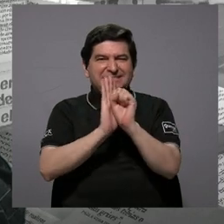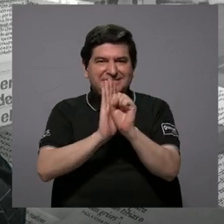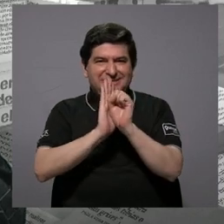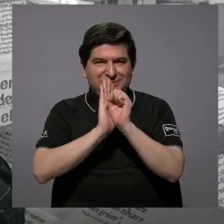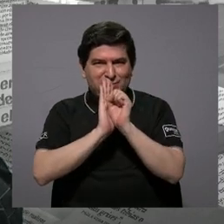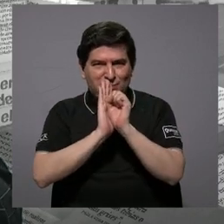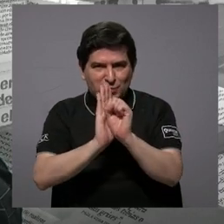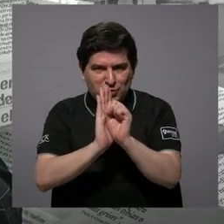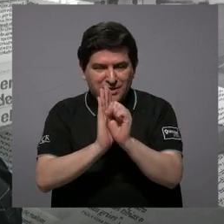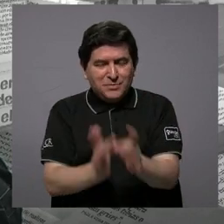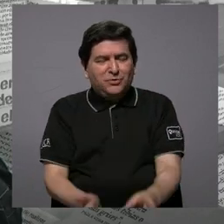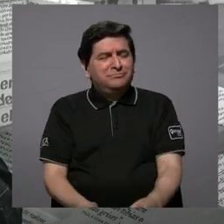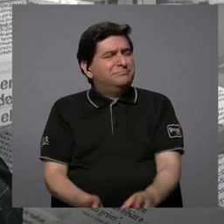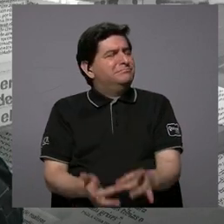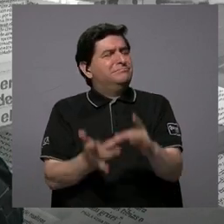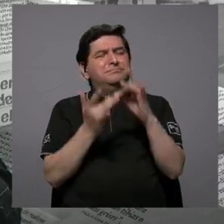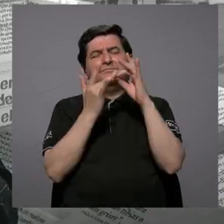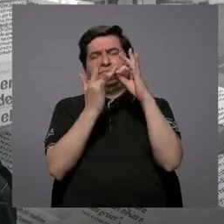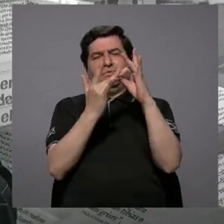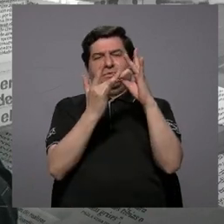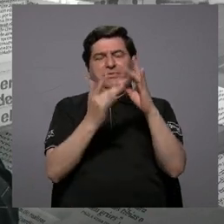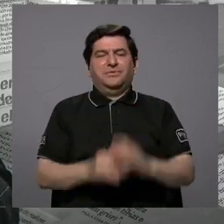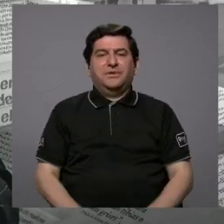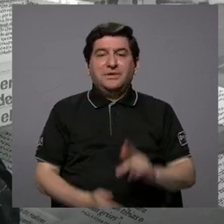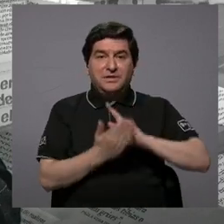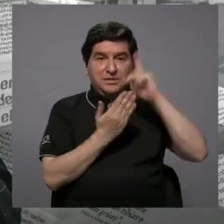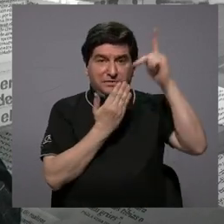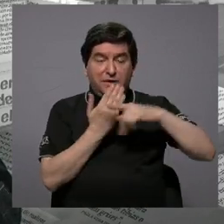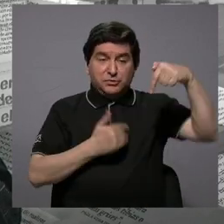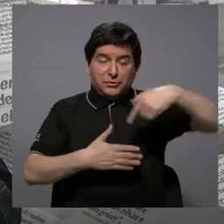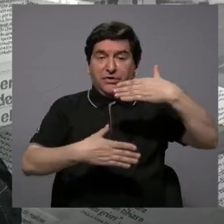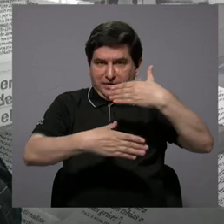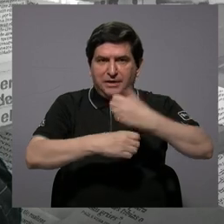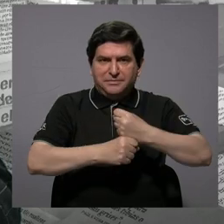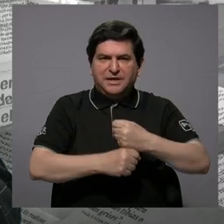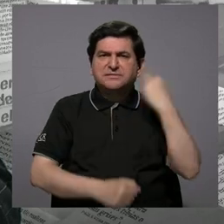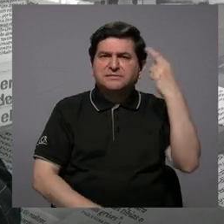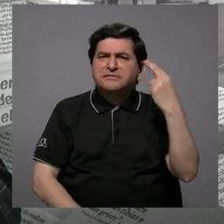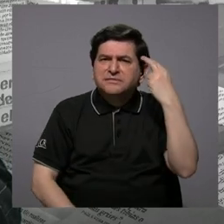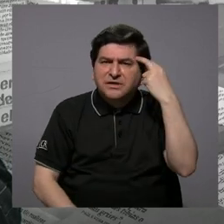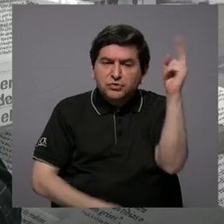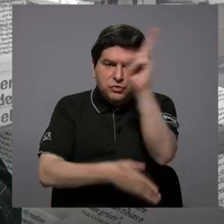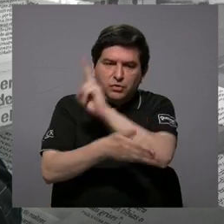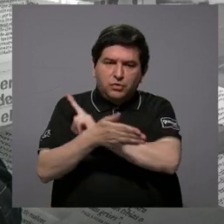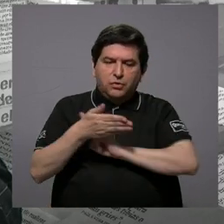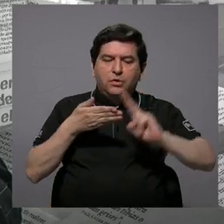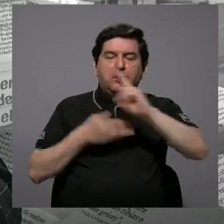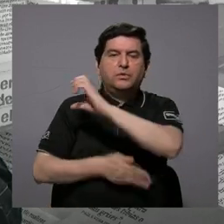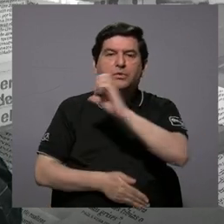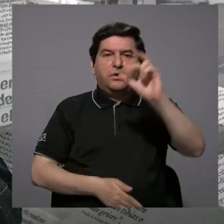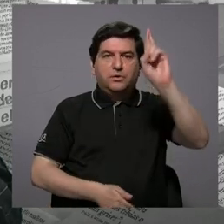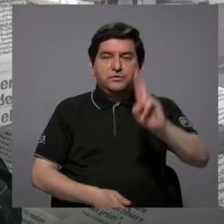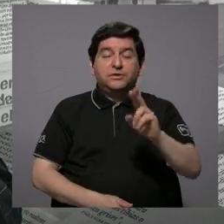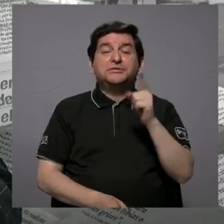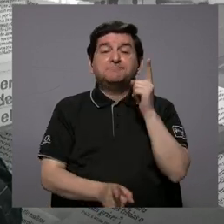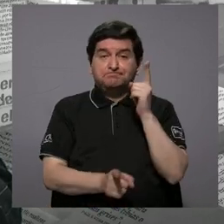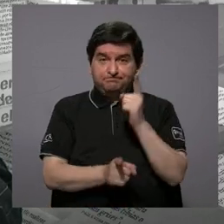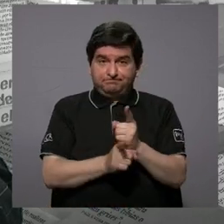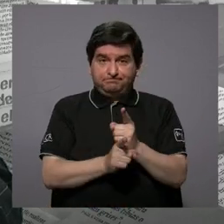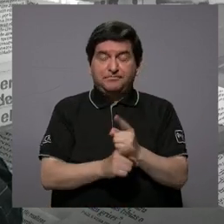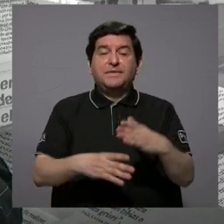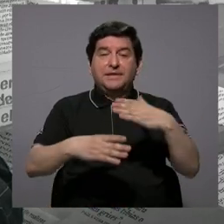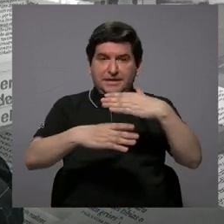especial entre los programas que se hacen porque la Universidad de Costa Rica efectivamente